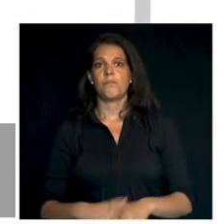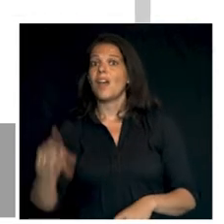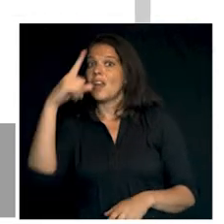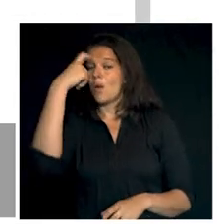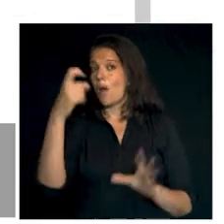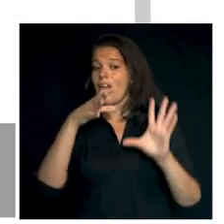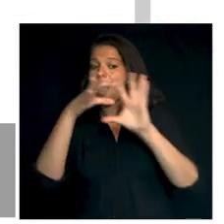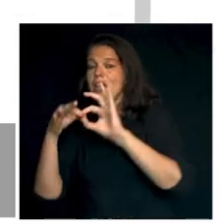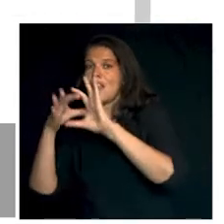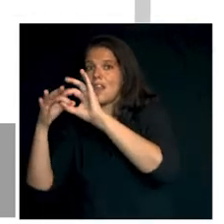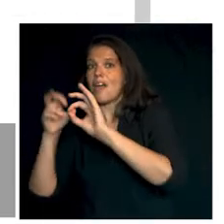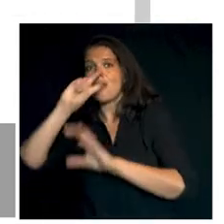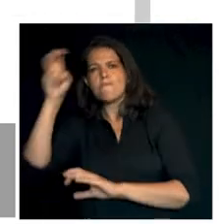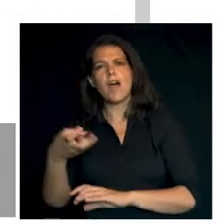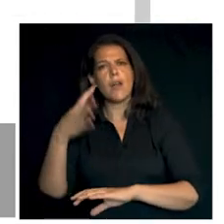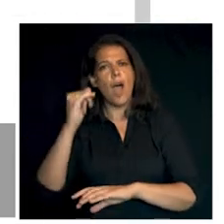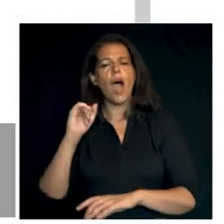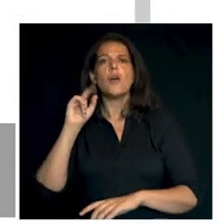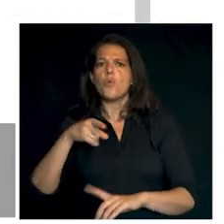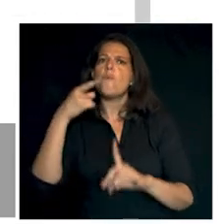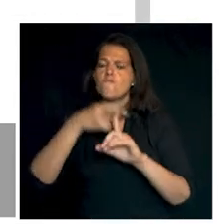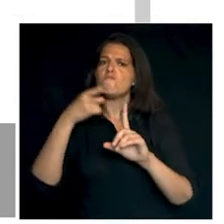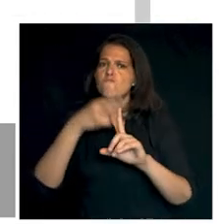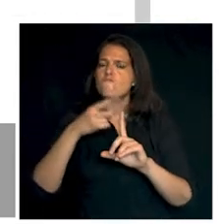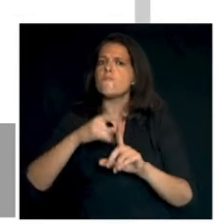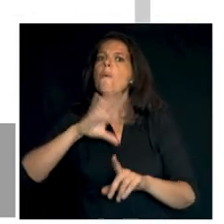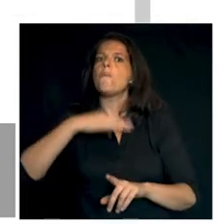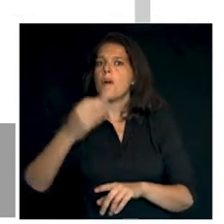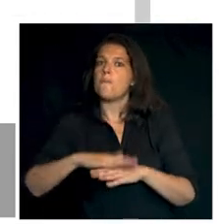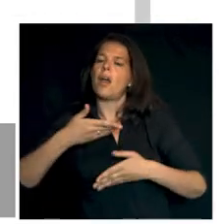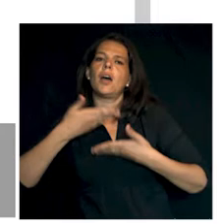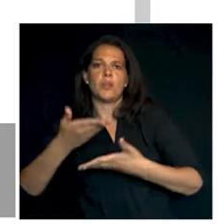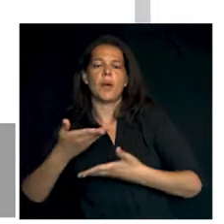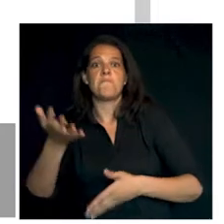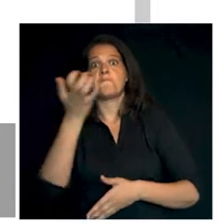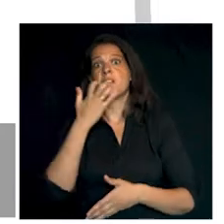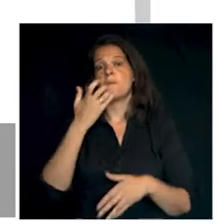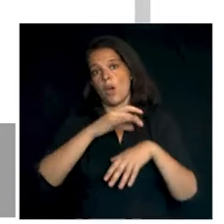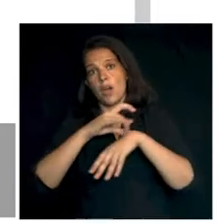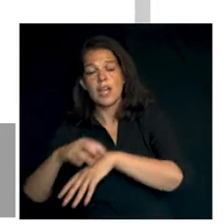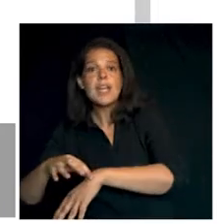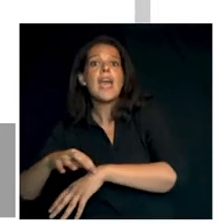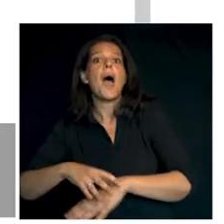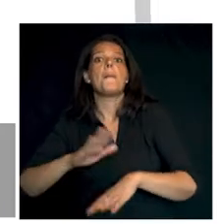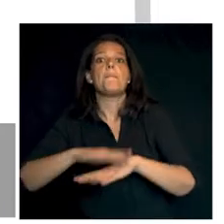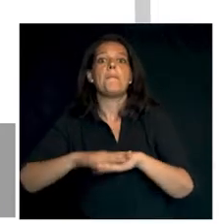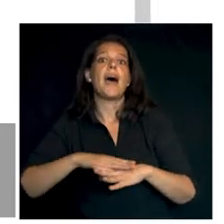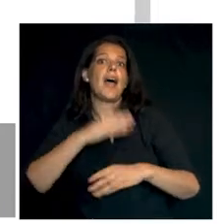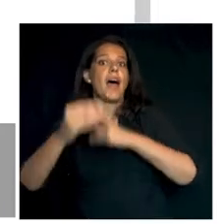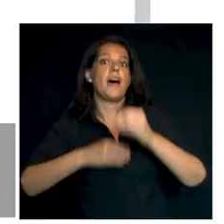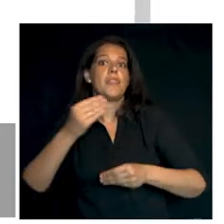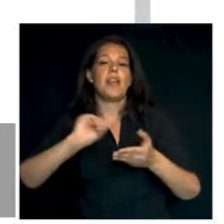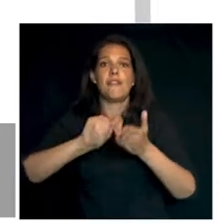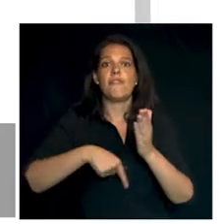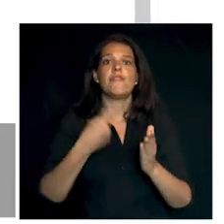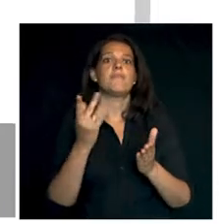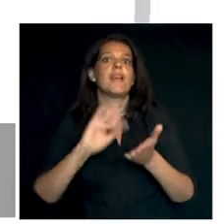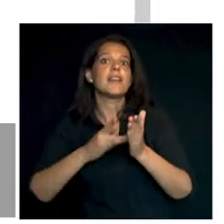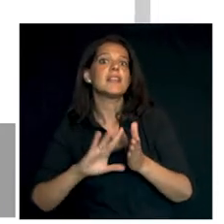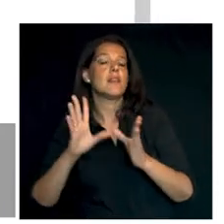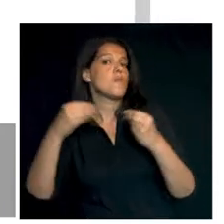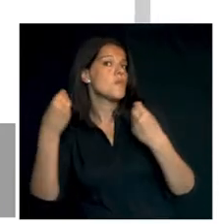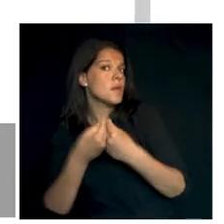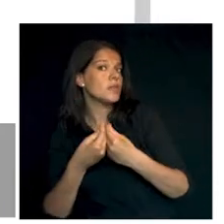Recuerda que dispones de varios enlaces que te pueden ser de gran utilidad, como la guía para realizar la firma digital de documentos.